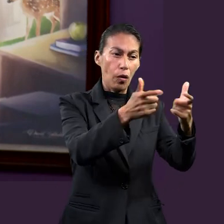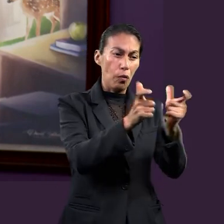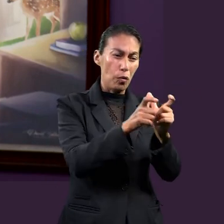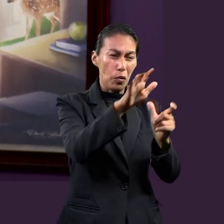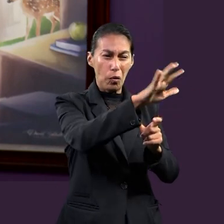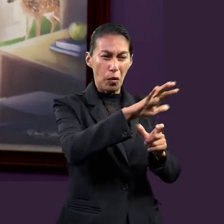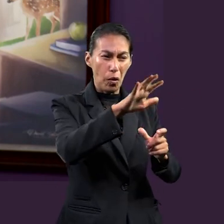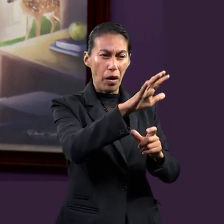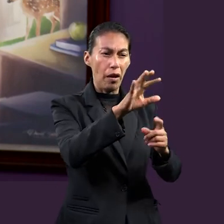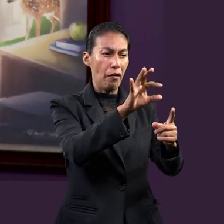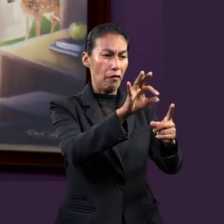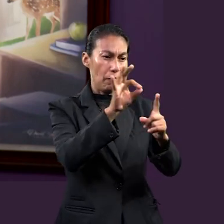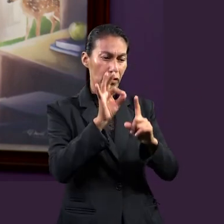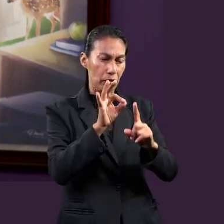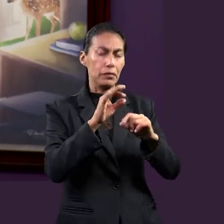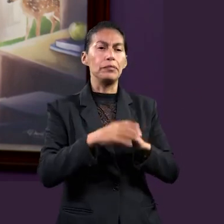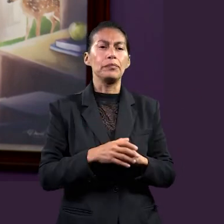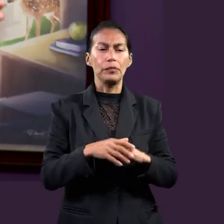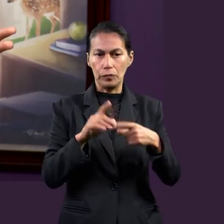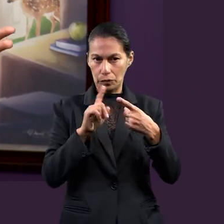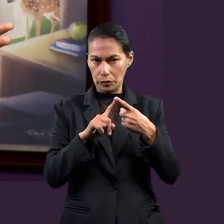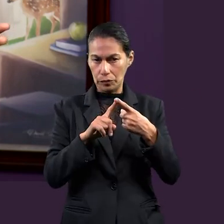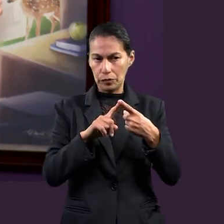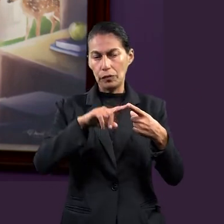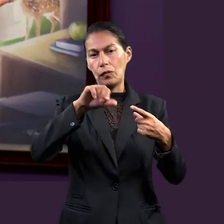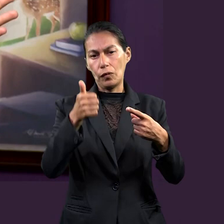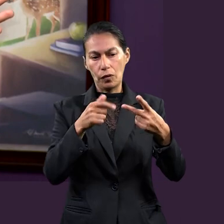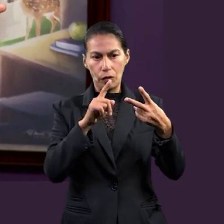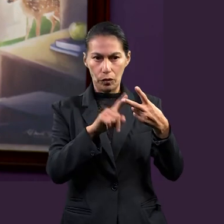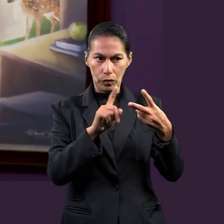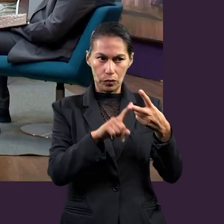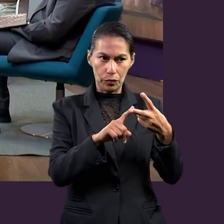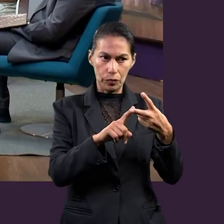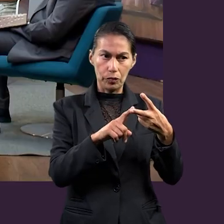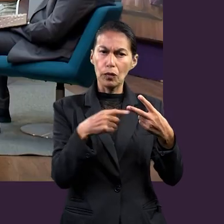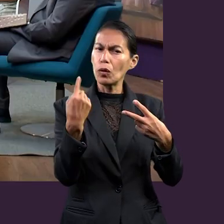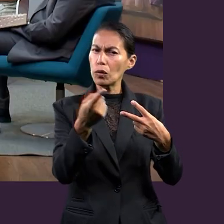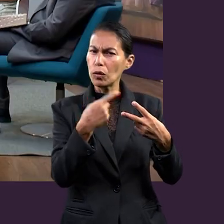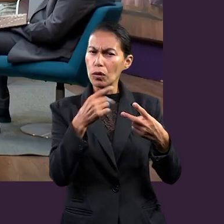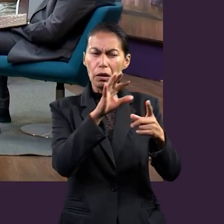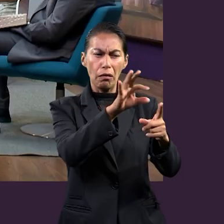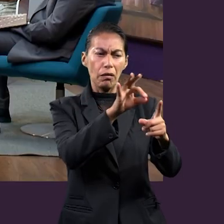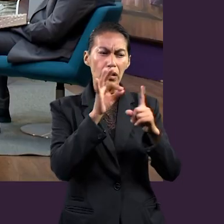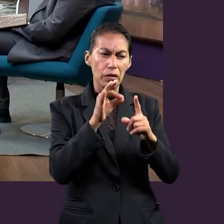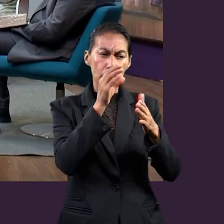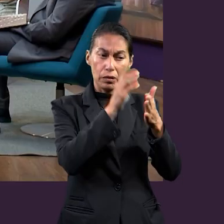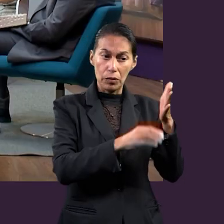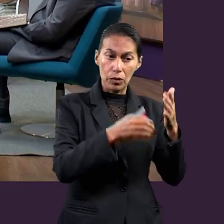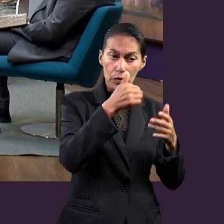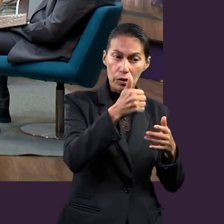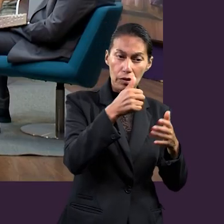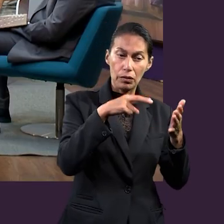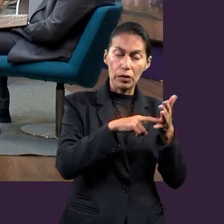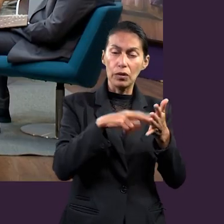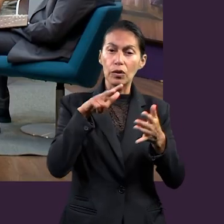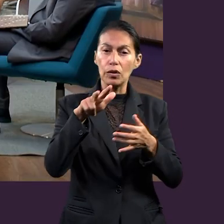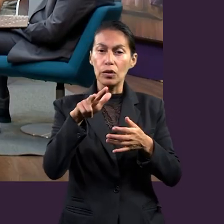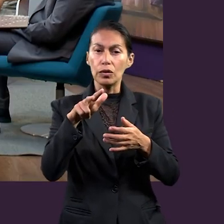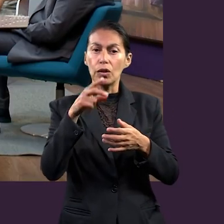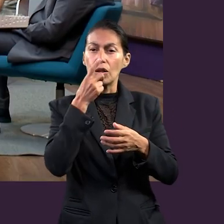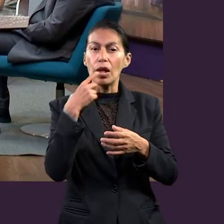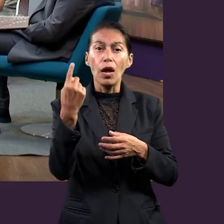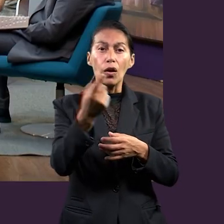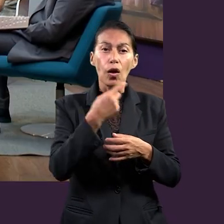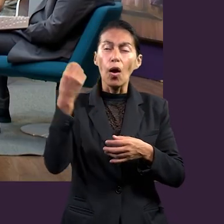va a Efesos, una agrupación de personas. Número. Número dos, si nosotros leemos Efesios capítulo 6,